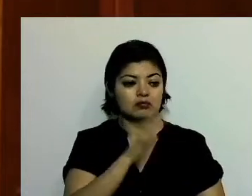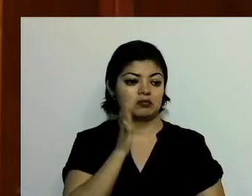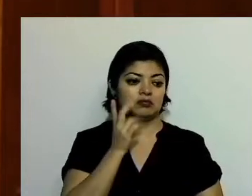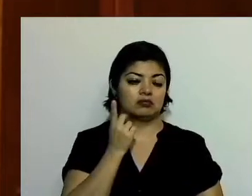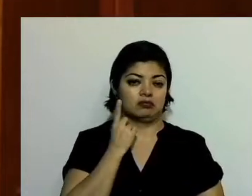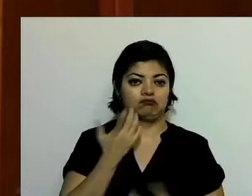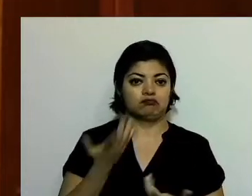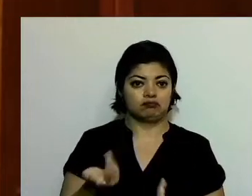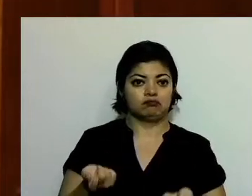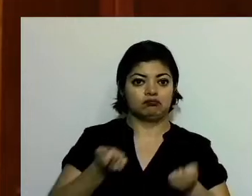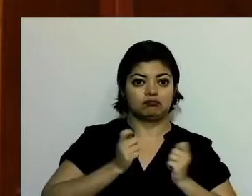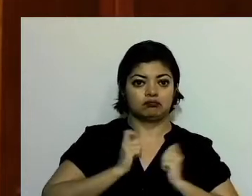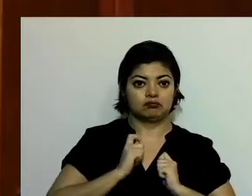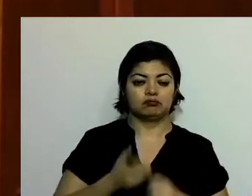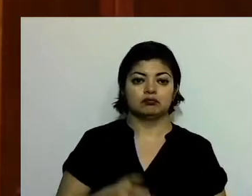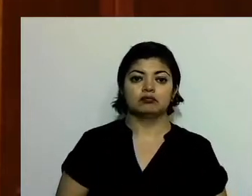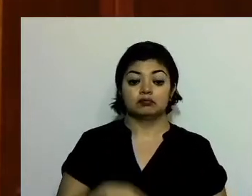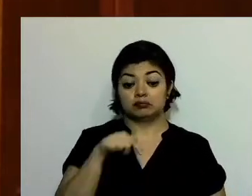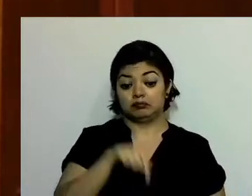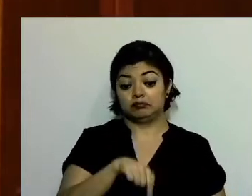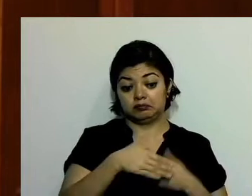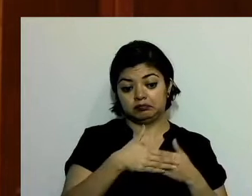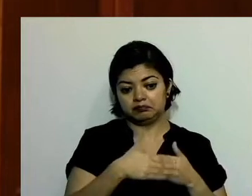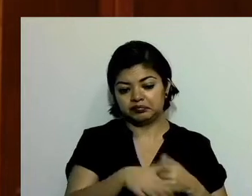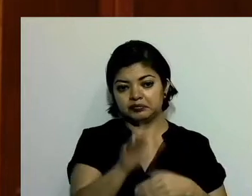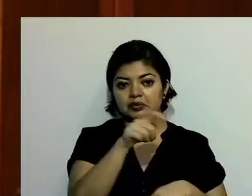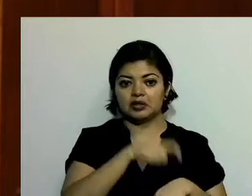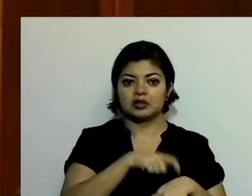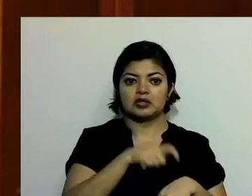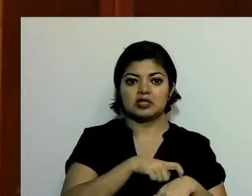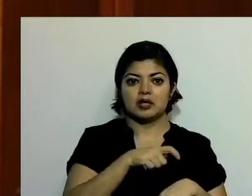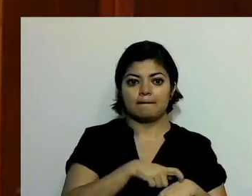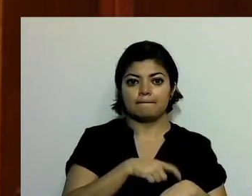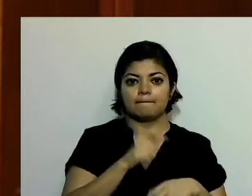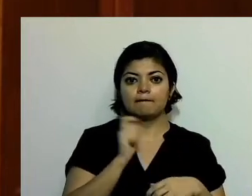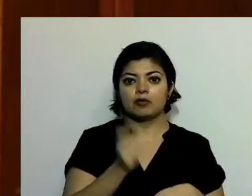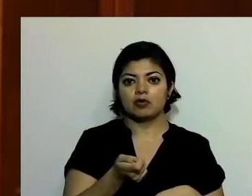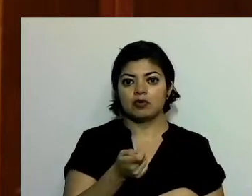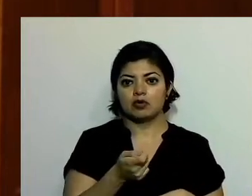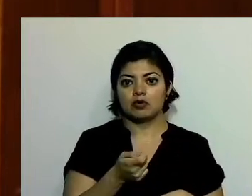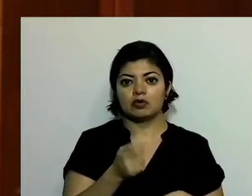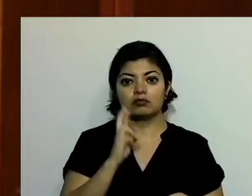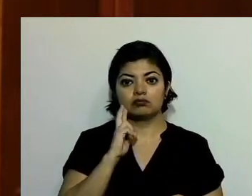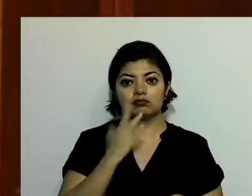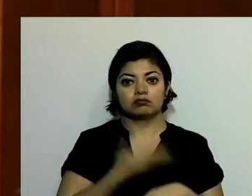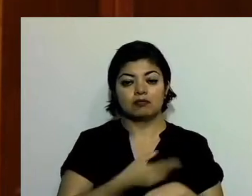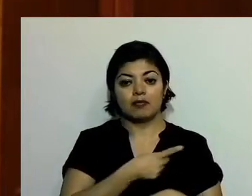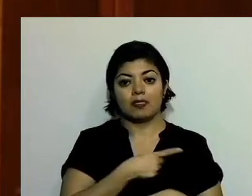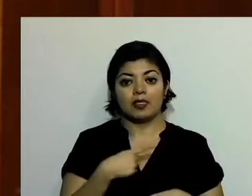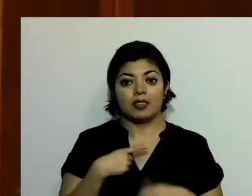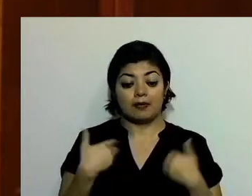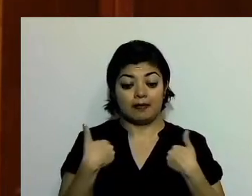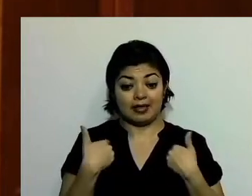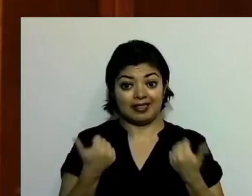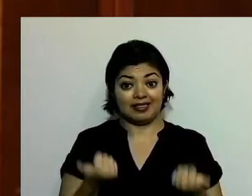Son tiempos que nos toca a nosotras y a nosotros entender y atender.